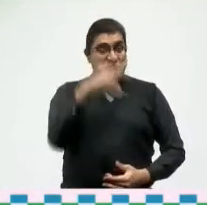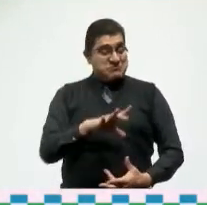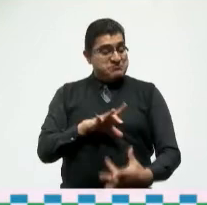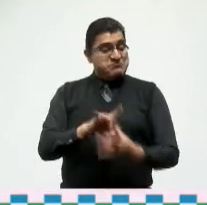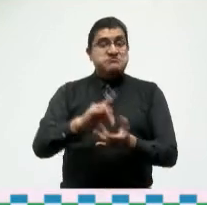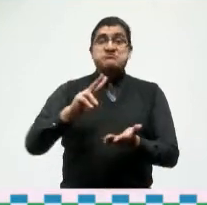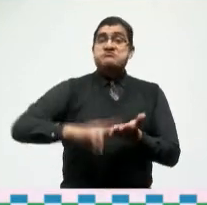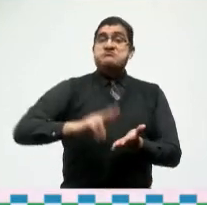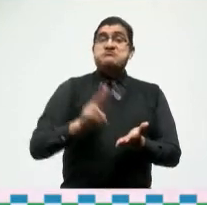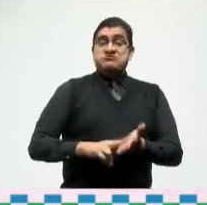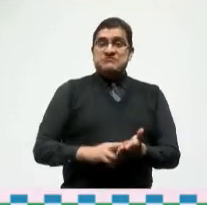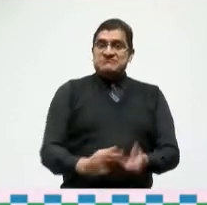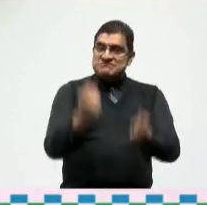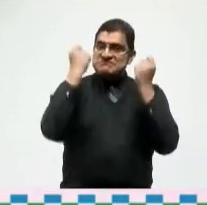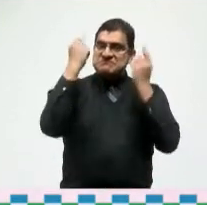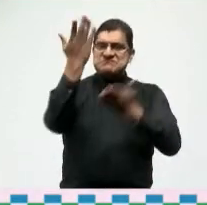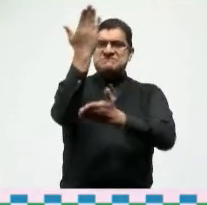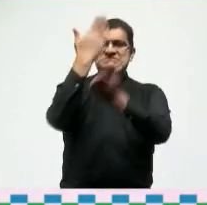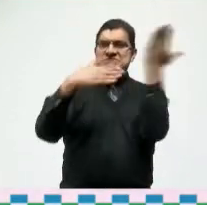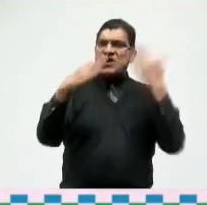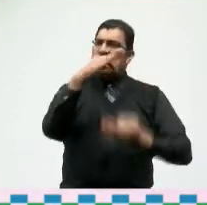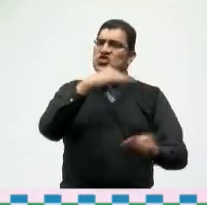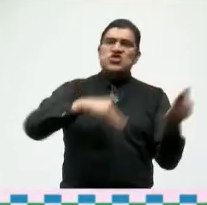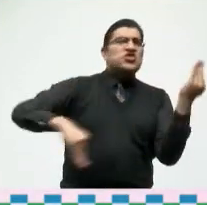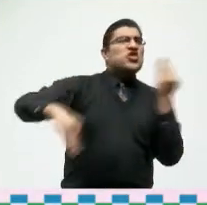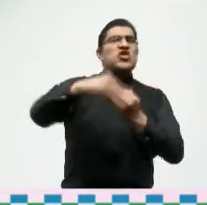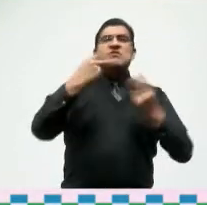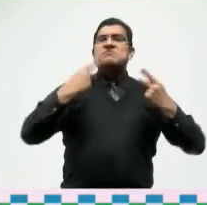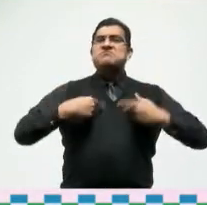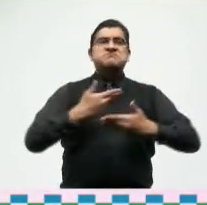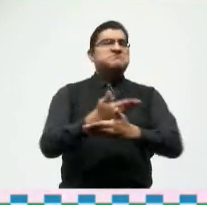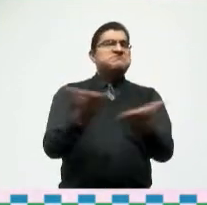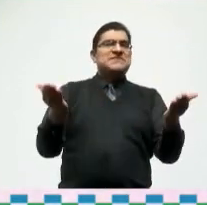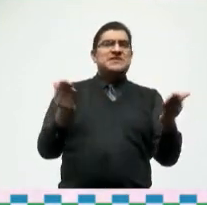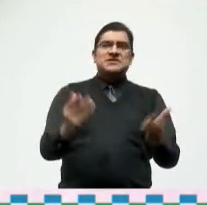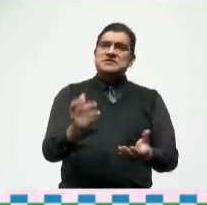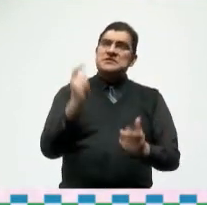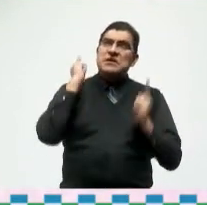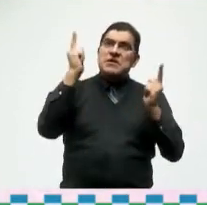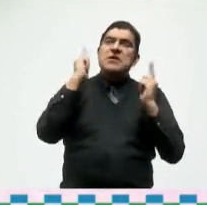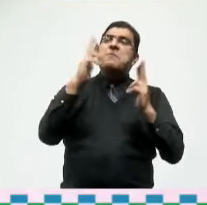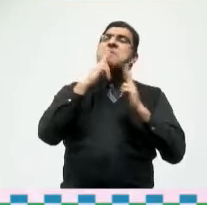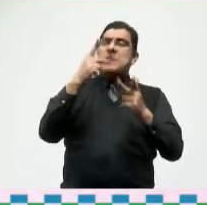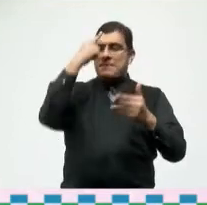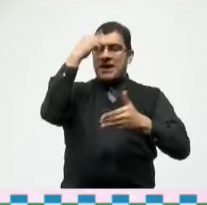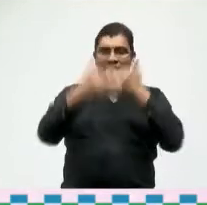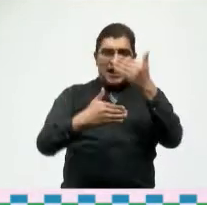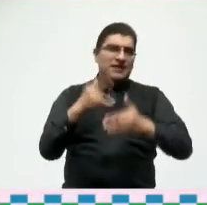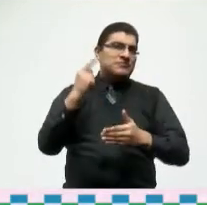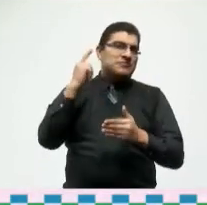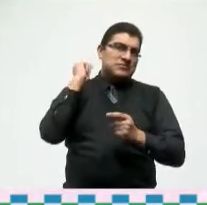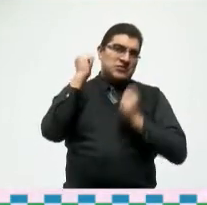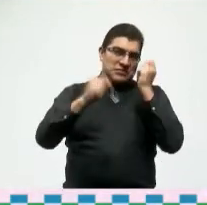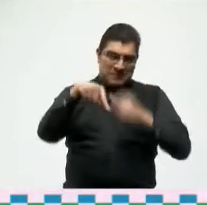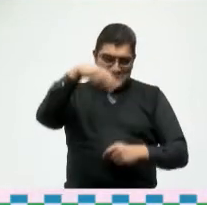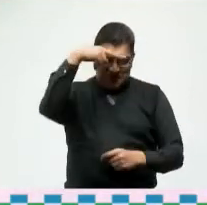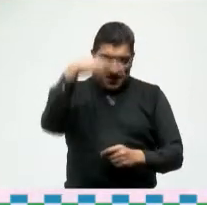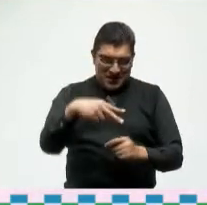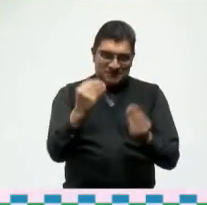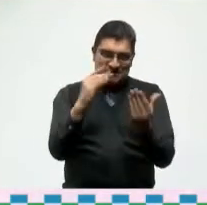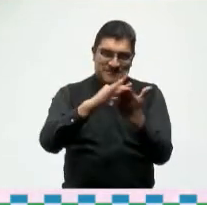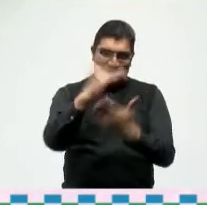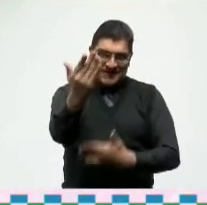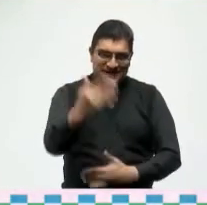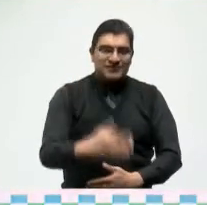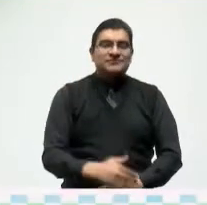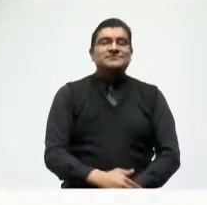éxito a todos los participantes y lo mejor para el desarrollo turístico del país muchas gracias